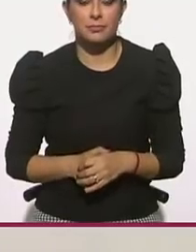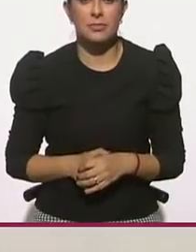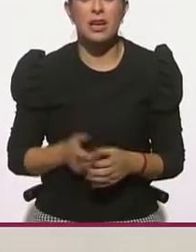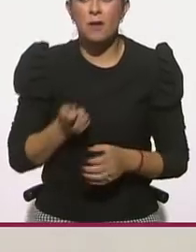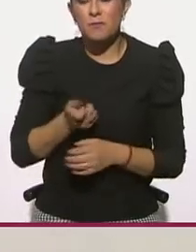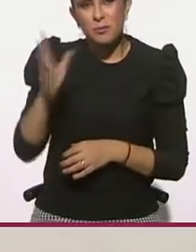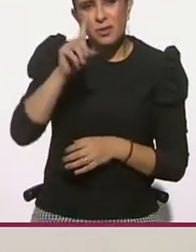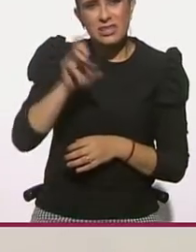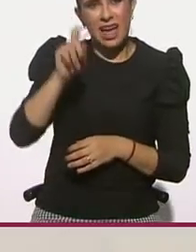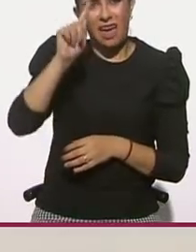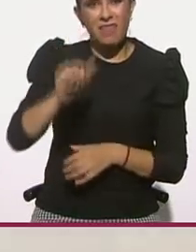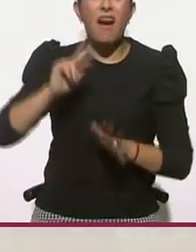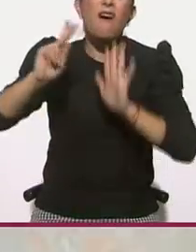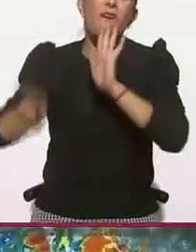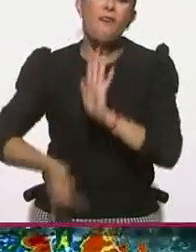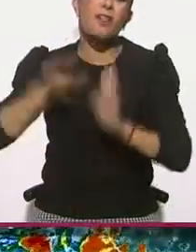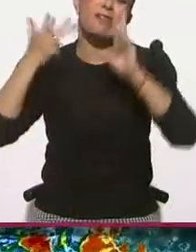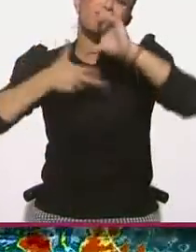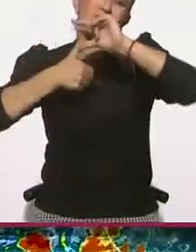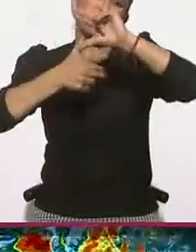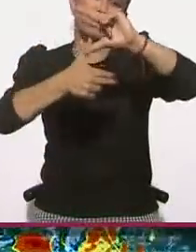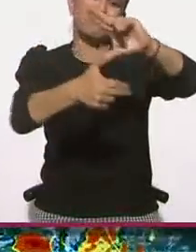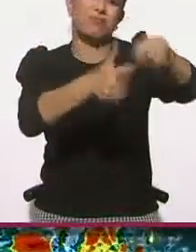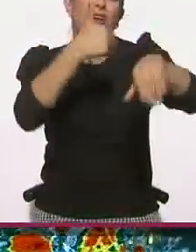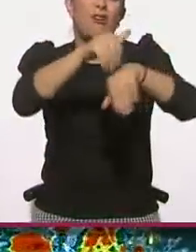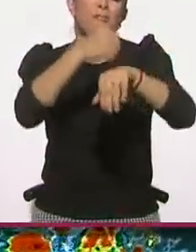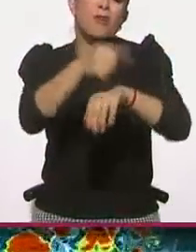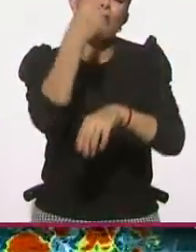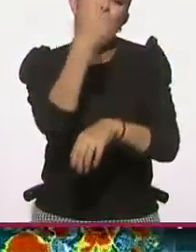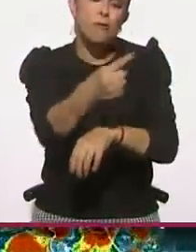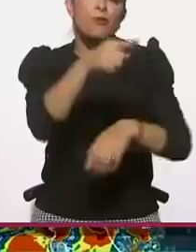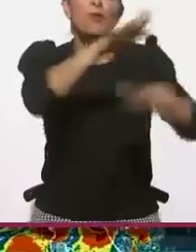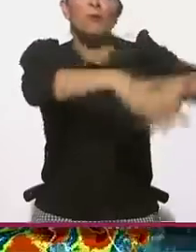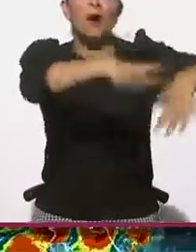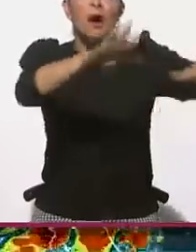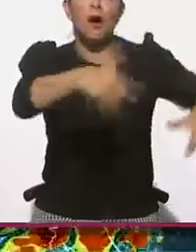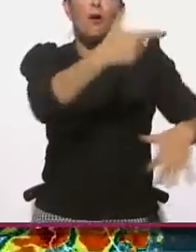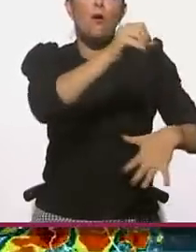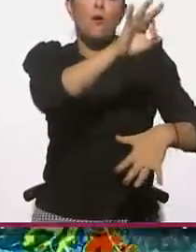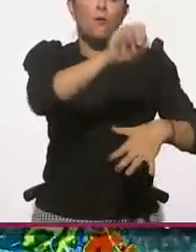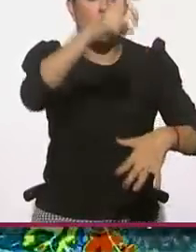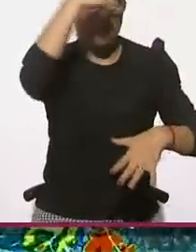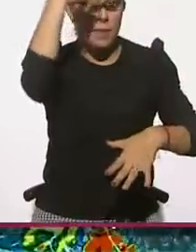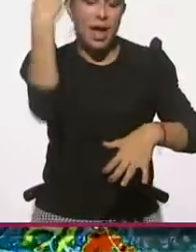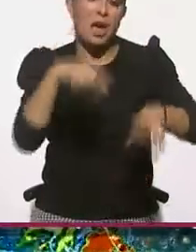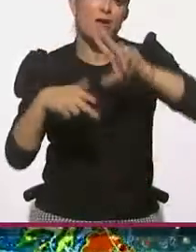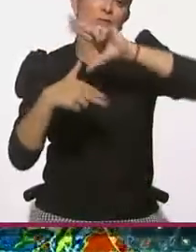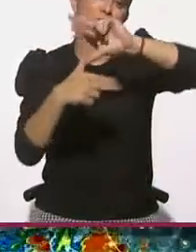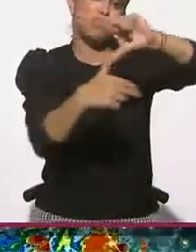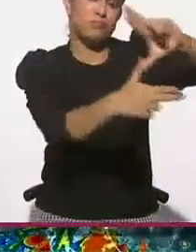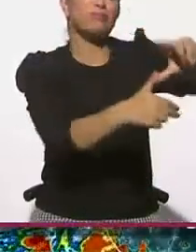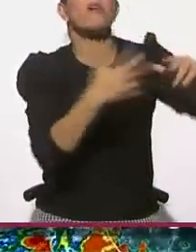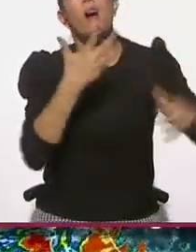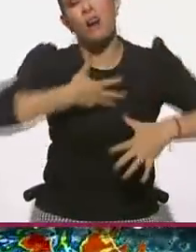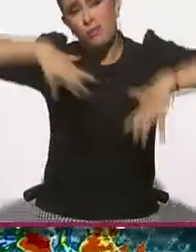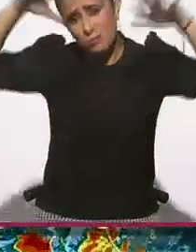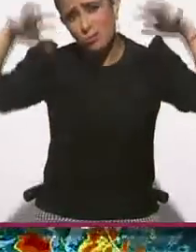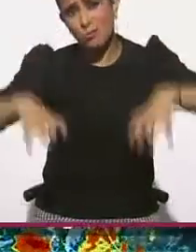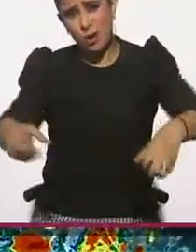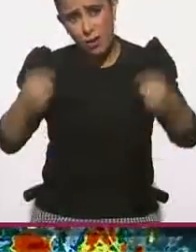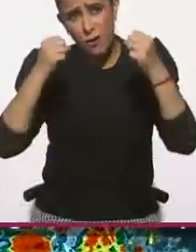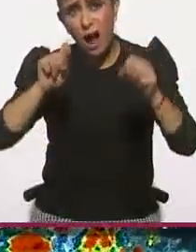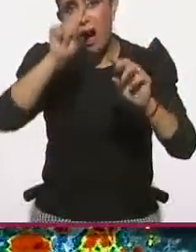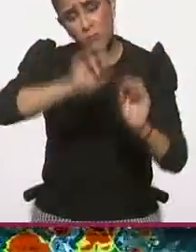Zeta volvió a fortalecerse a huracán categoría 1 y sigue su desplazamiento por el Golfo de México, por lo que aún se esperan fuertes lluvias